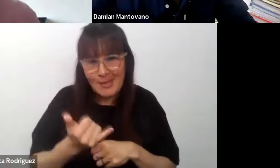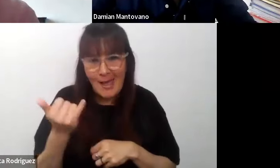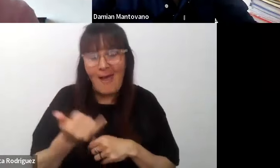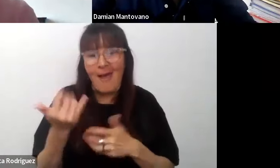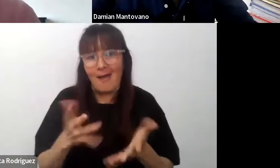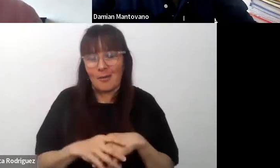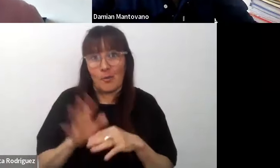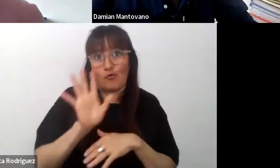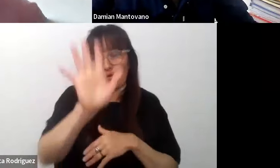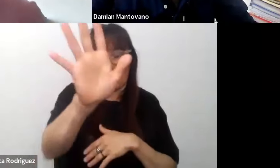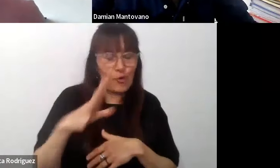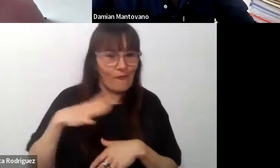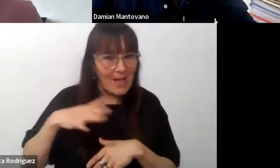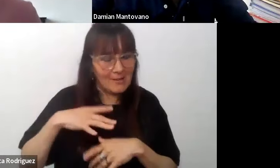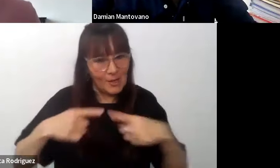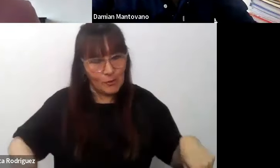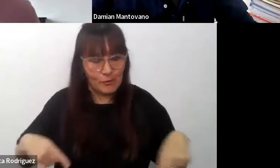nosotros pero hay muchas cosas para hacer